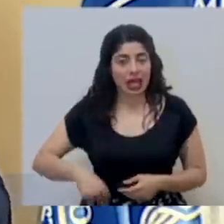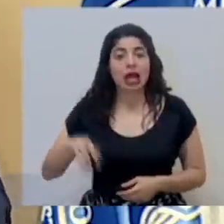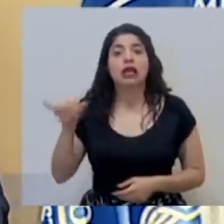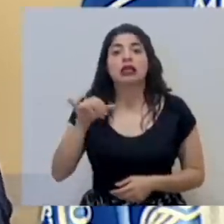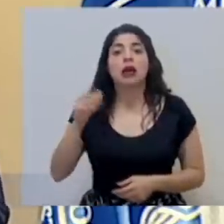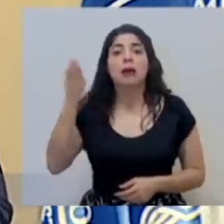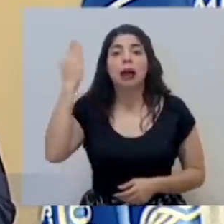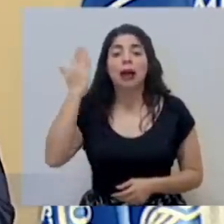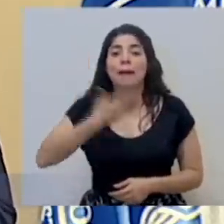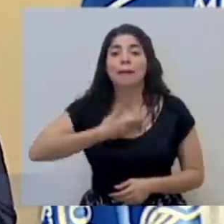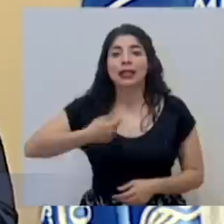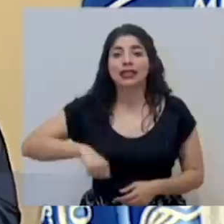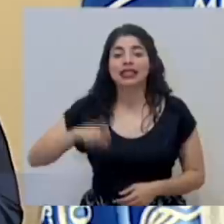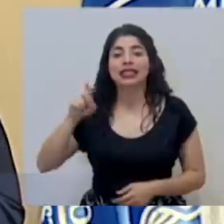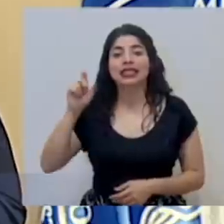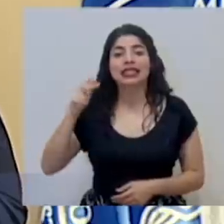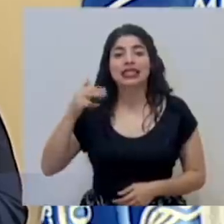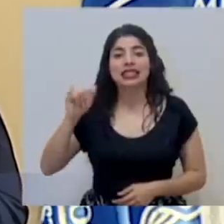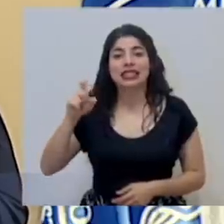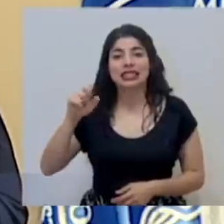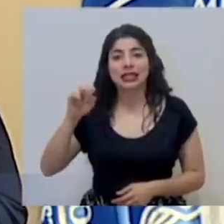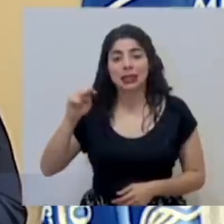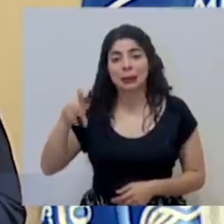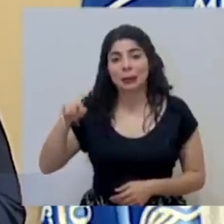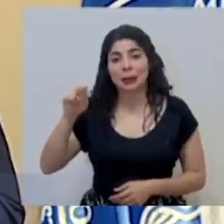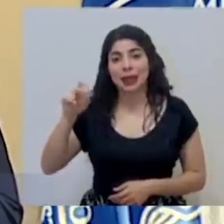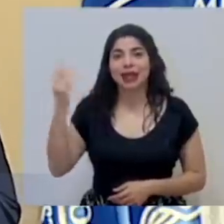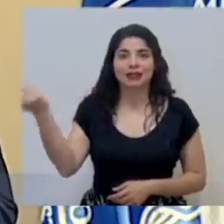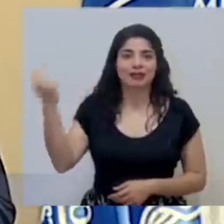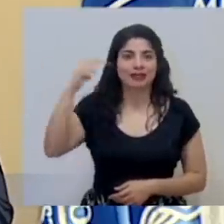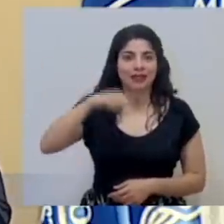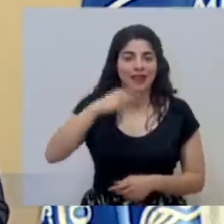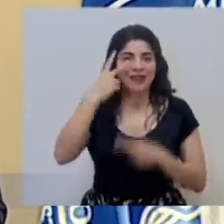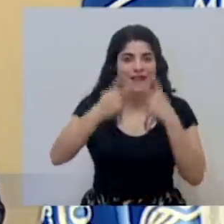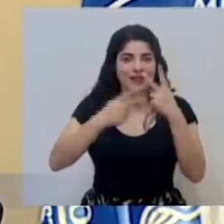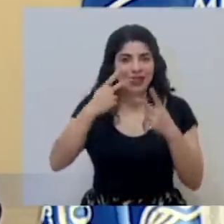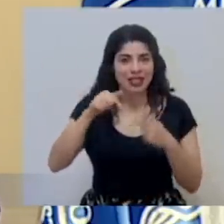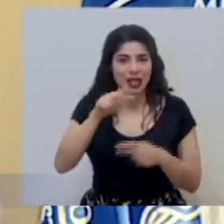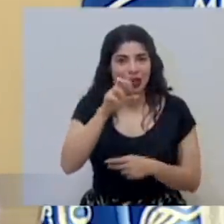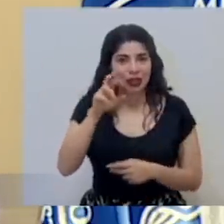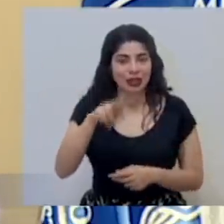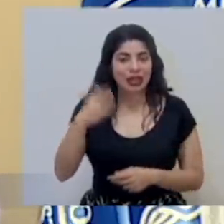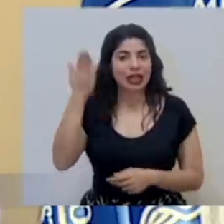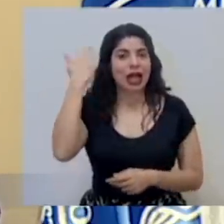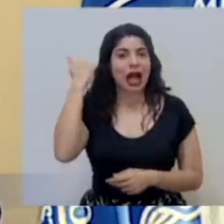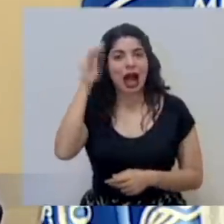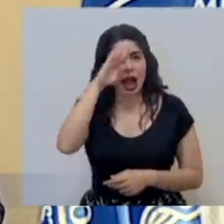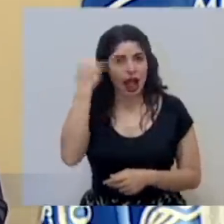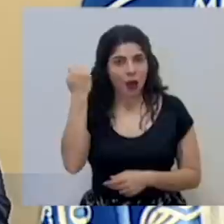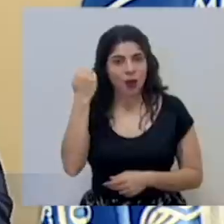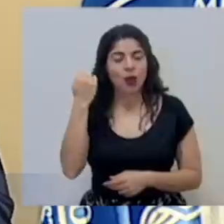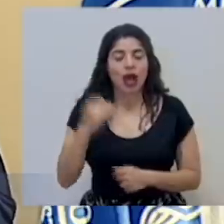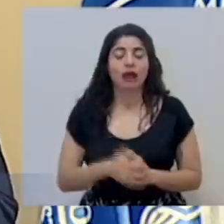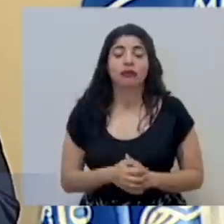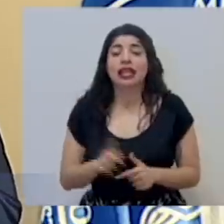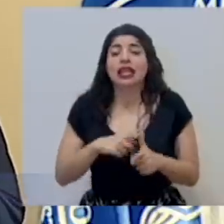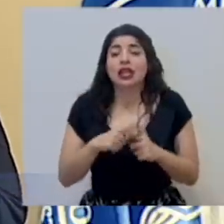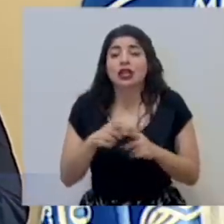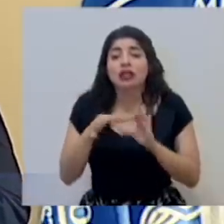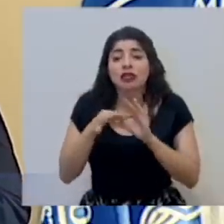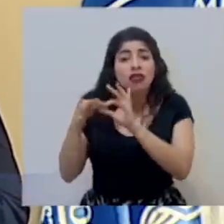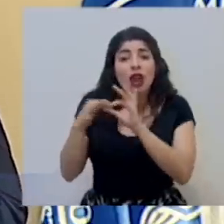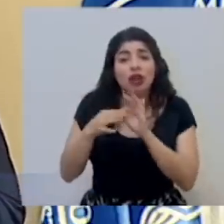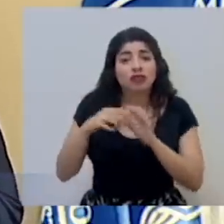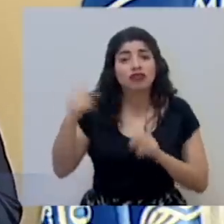lo hizo el presidente Xi Jinping cuando vino a Costa Rica en la administración de doña Laura. Entonces, esas